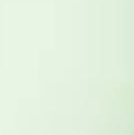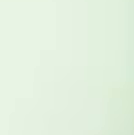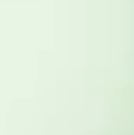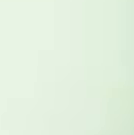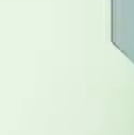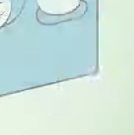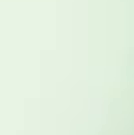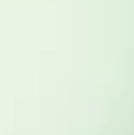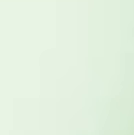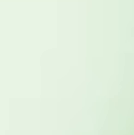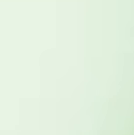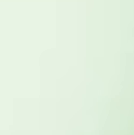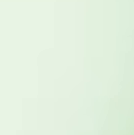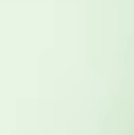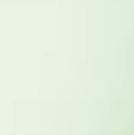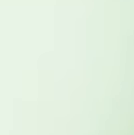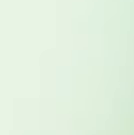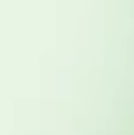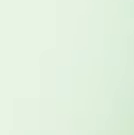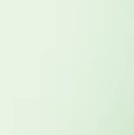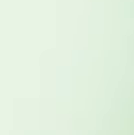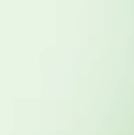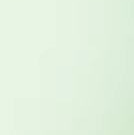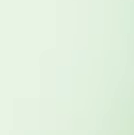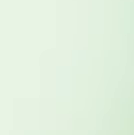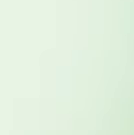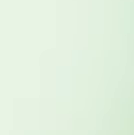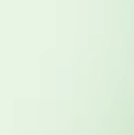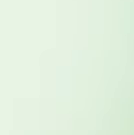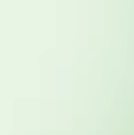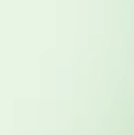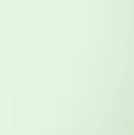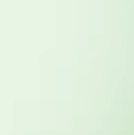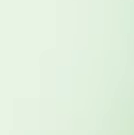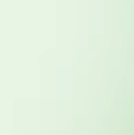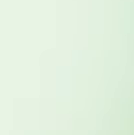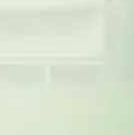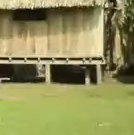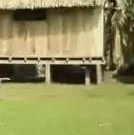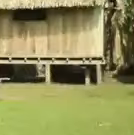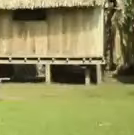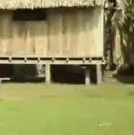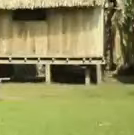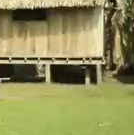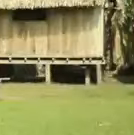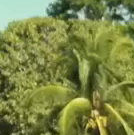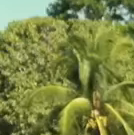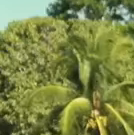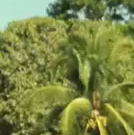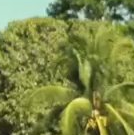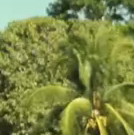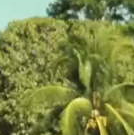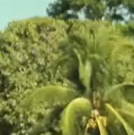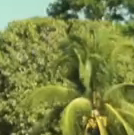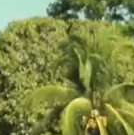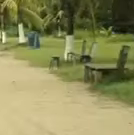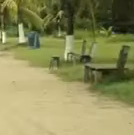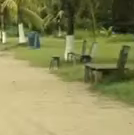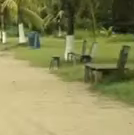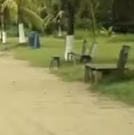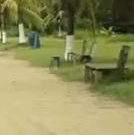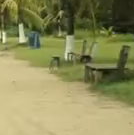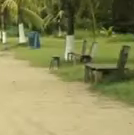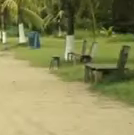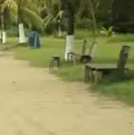las canastas de alimentos o donaciones que lleguen con jabón, lejía o detergente. Recuerda que puedes usar la